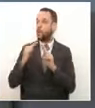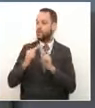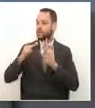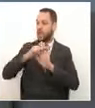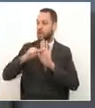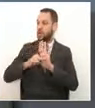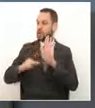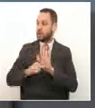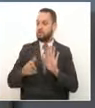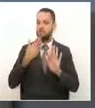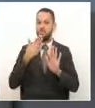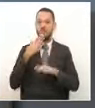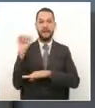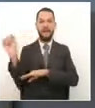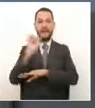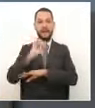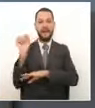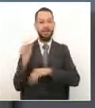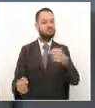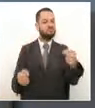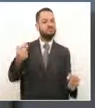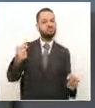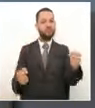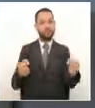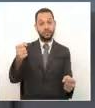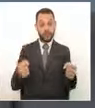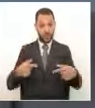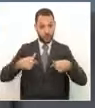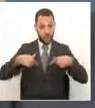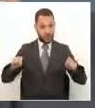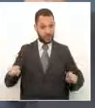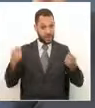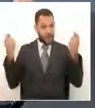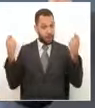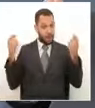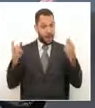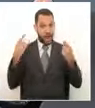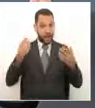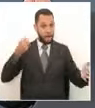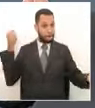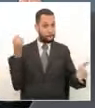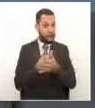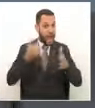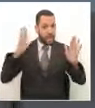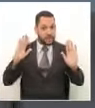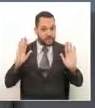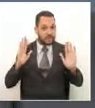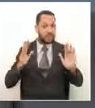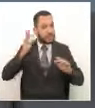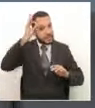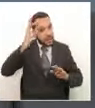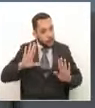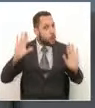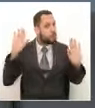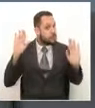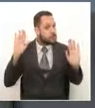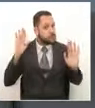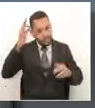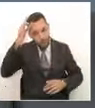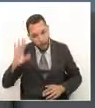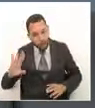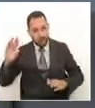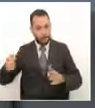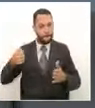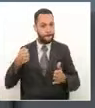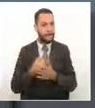y tiene un muy buen carro y eso no garantiza que usted en algún momento no pueda tener un pequeño accidente porque somos humanos y es